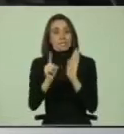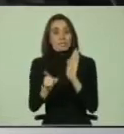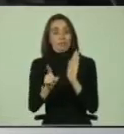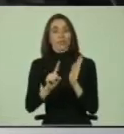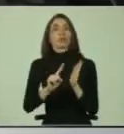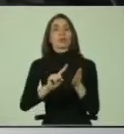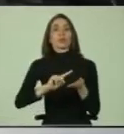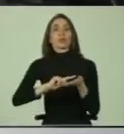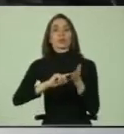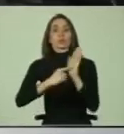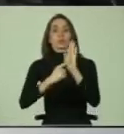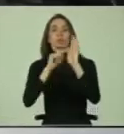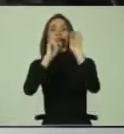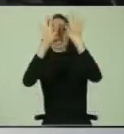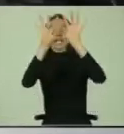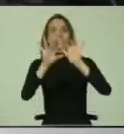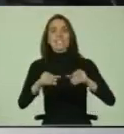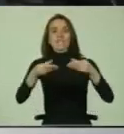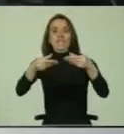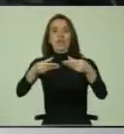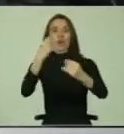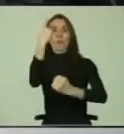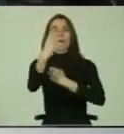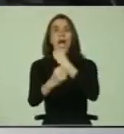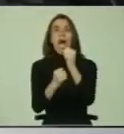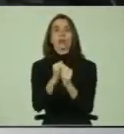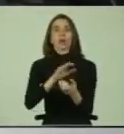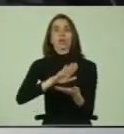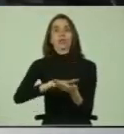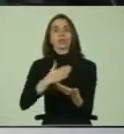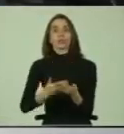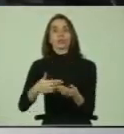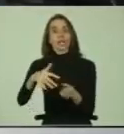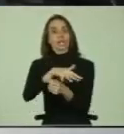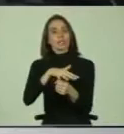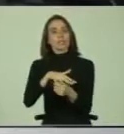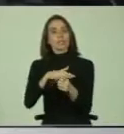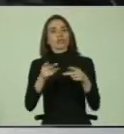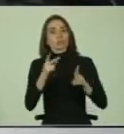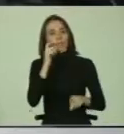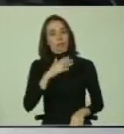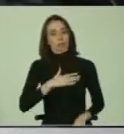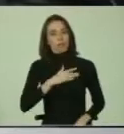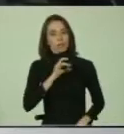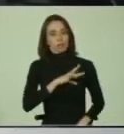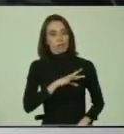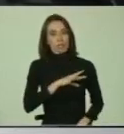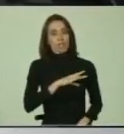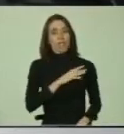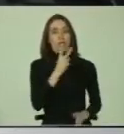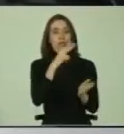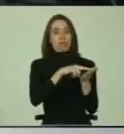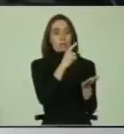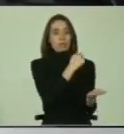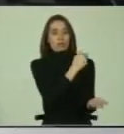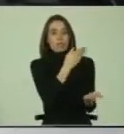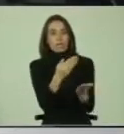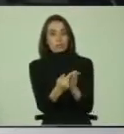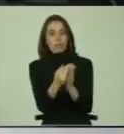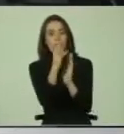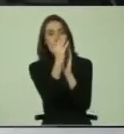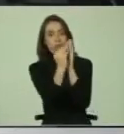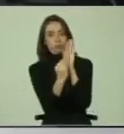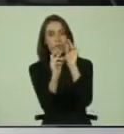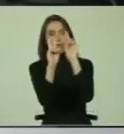publicación de un informe anual sobre la situación de los derechos humanos en Chile, el que desde el año 2011 ha abordado la